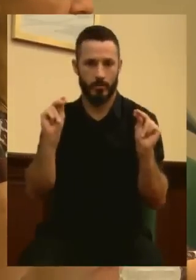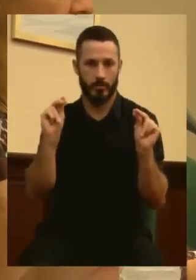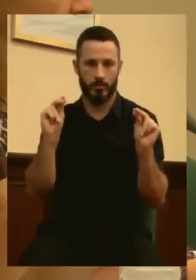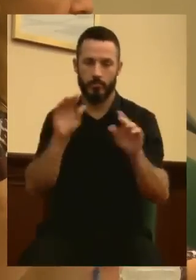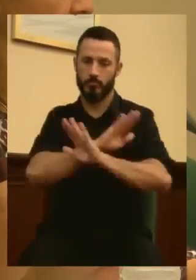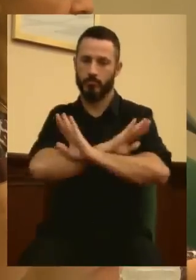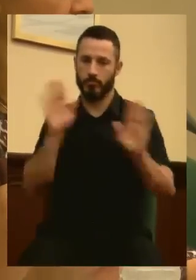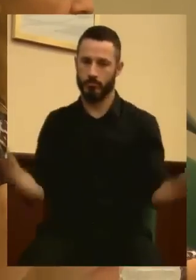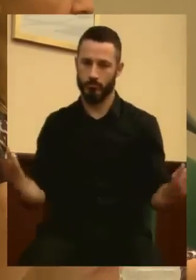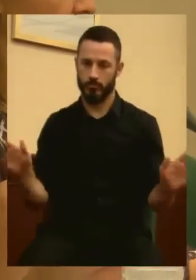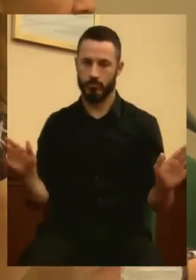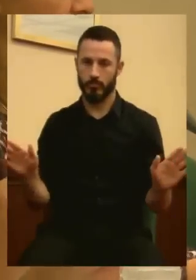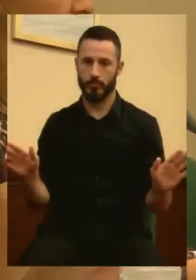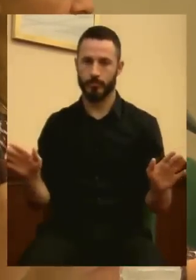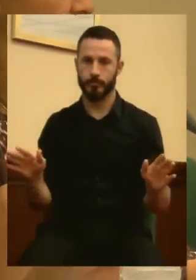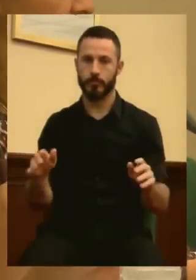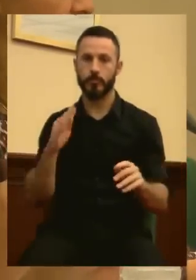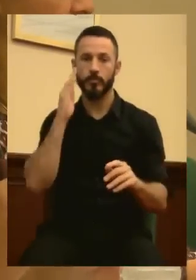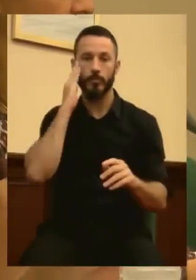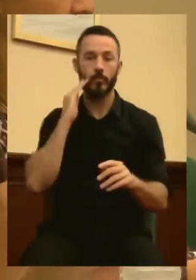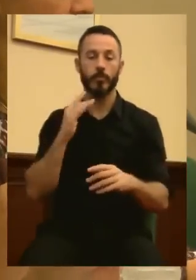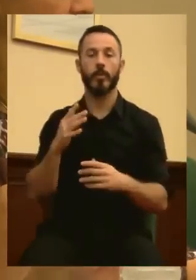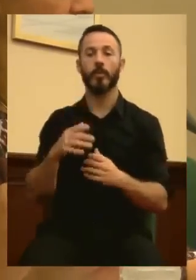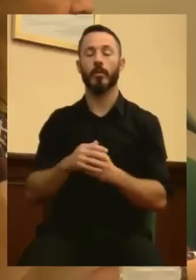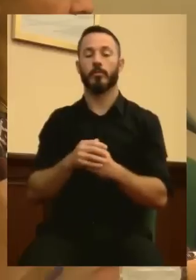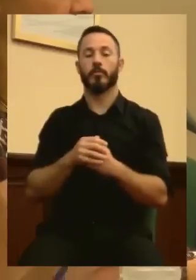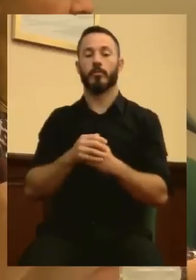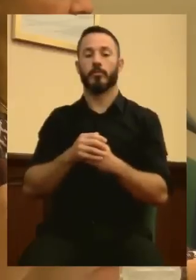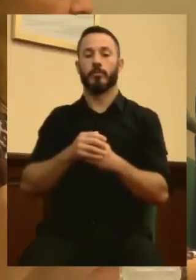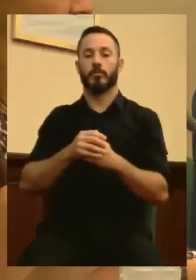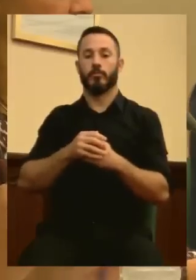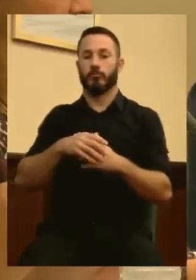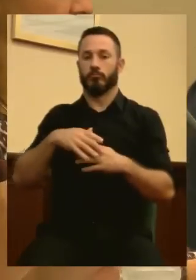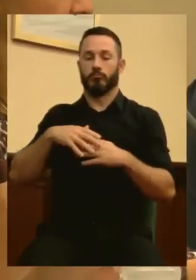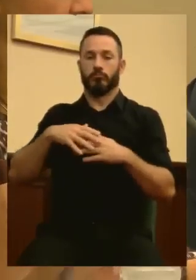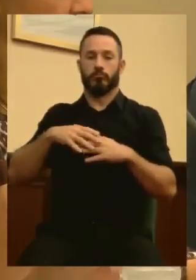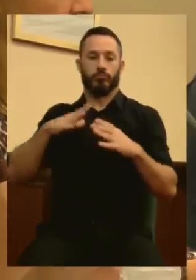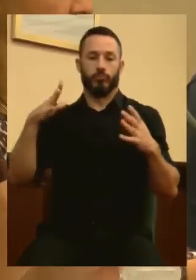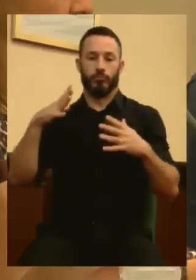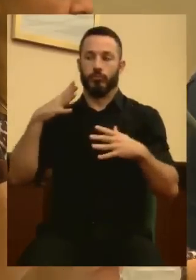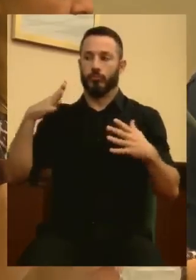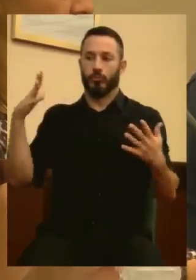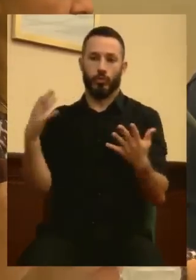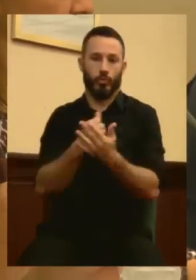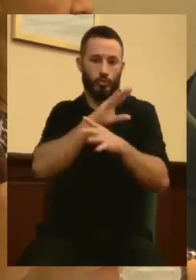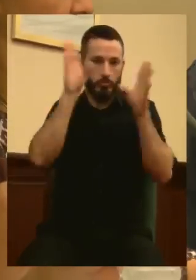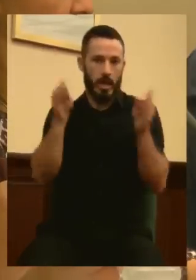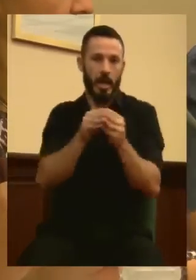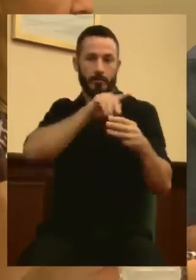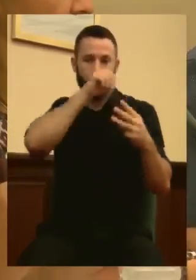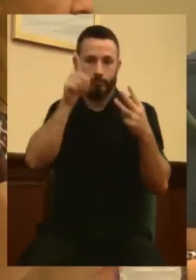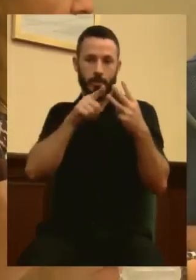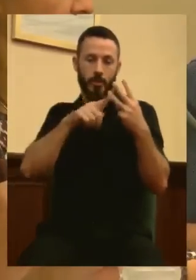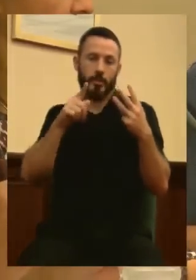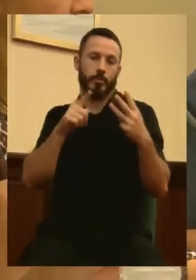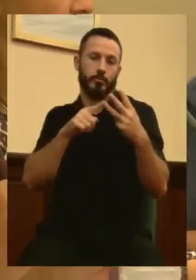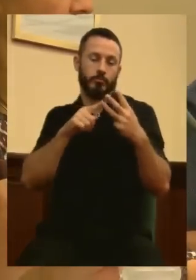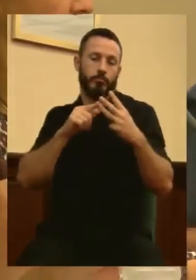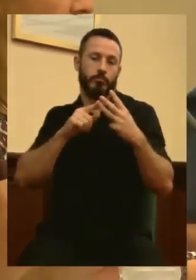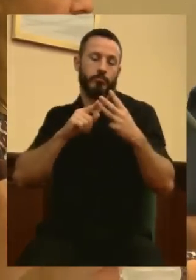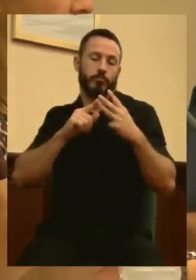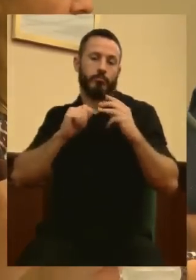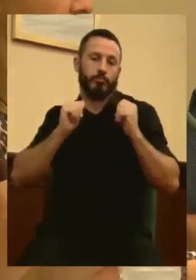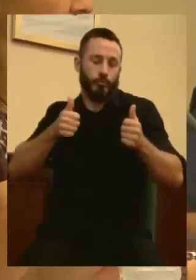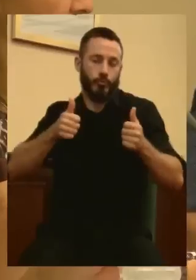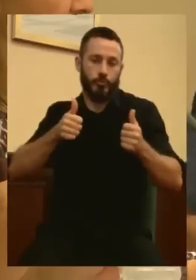Acabáramos. Todo es telerele para llegar en realidad a este punto. No nos engañemos. Y por